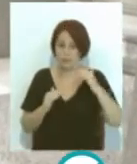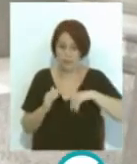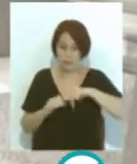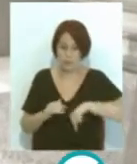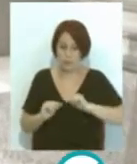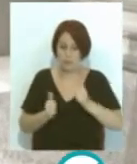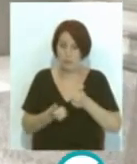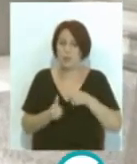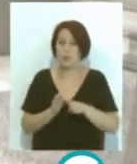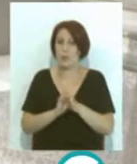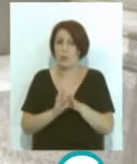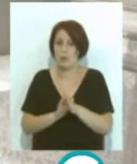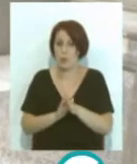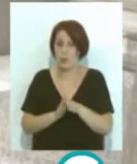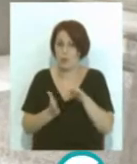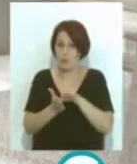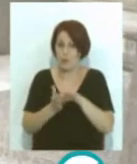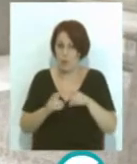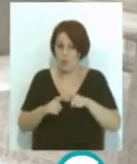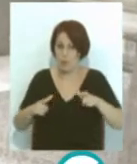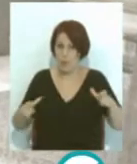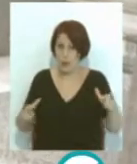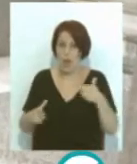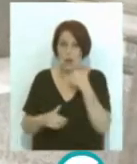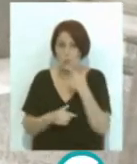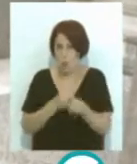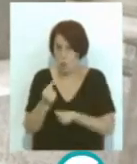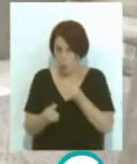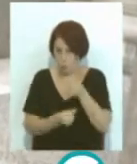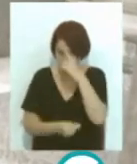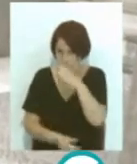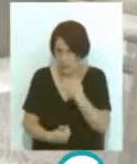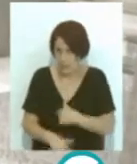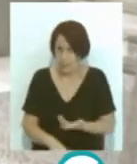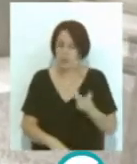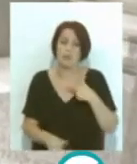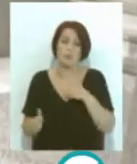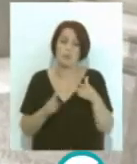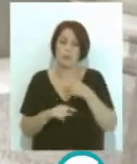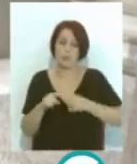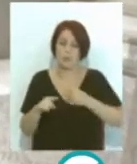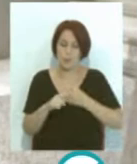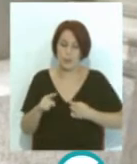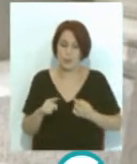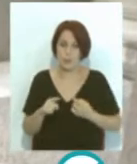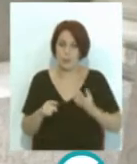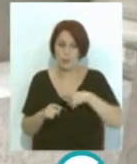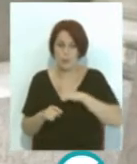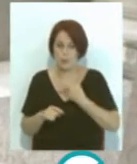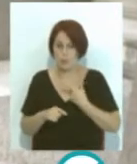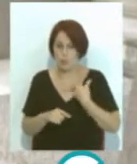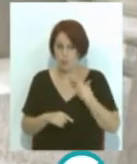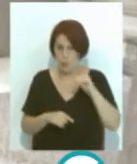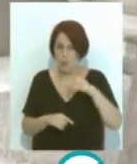empieza hoy seguimos ampliando servicios. Como sabéis, es algo progresivo. En la temporada media tendremos más